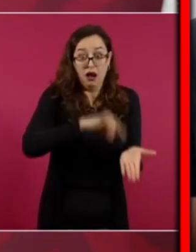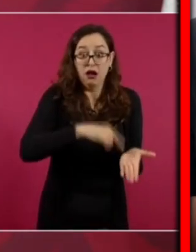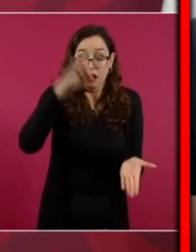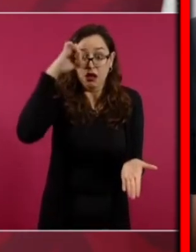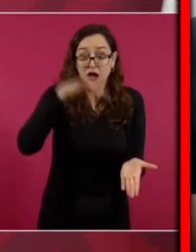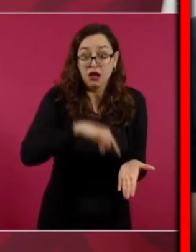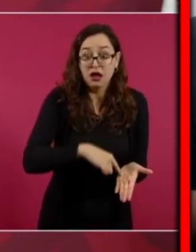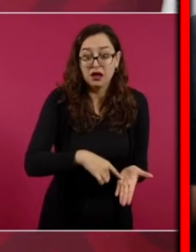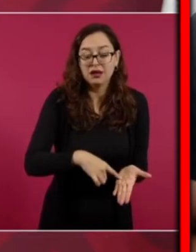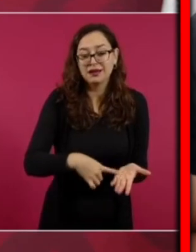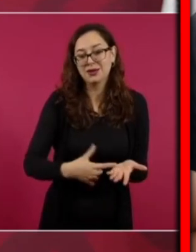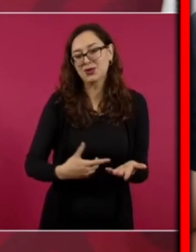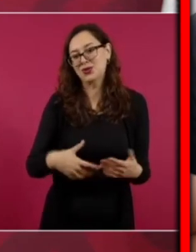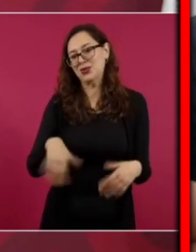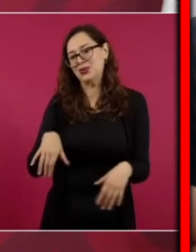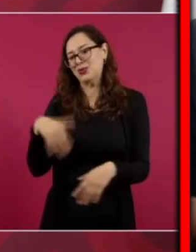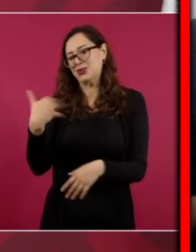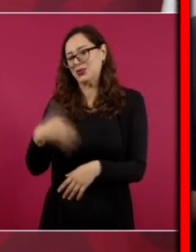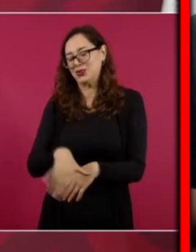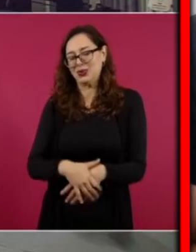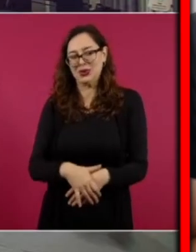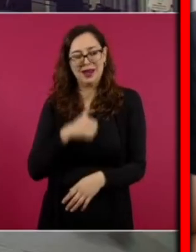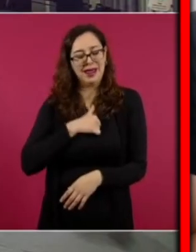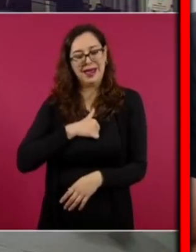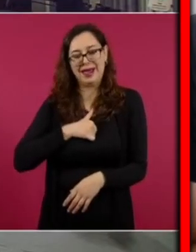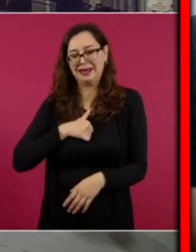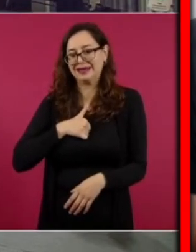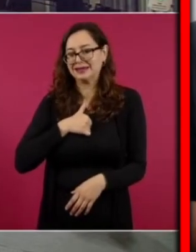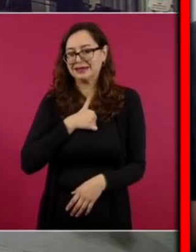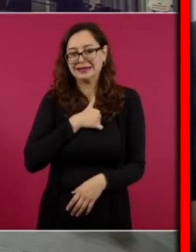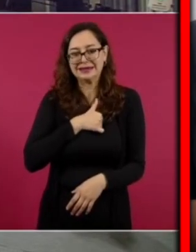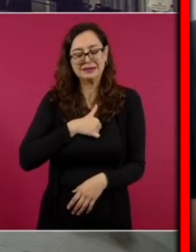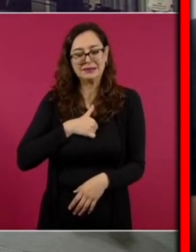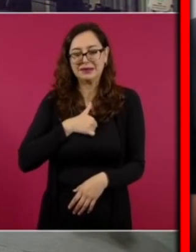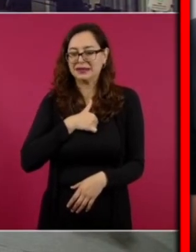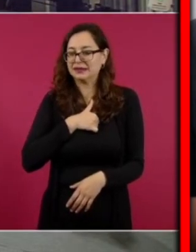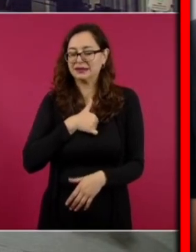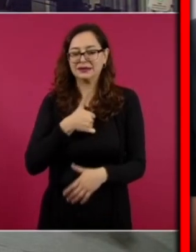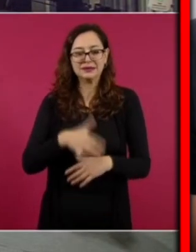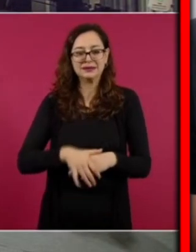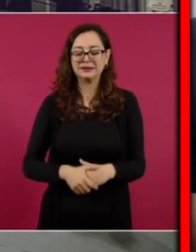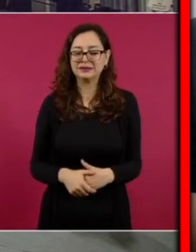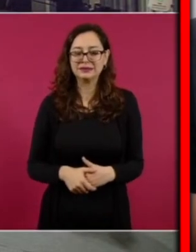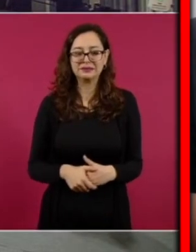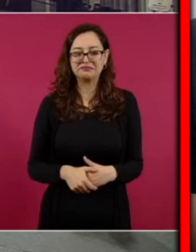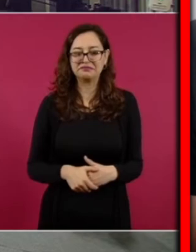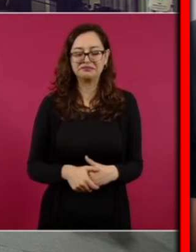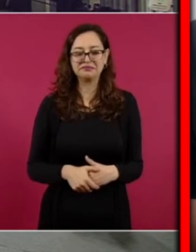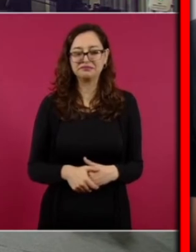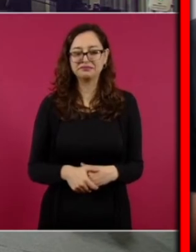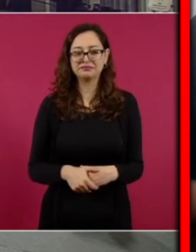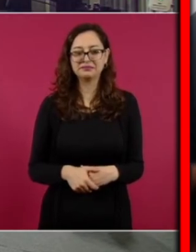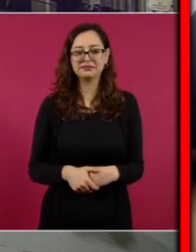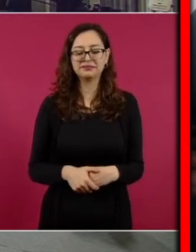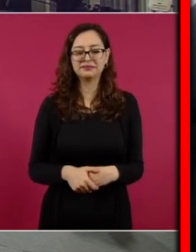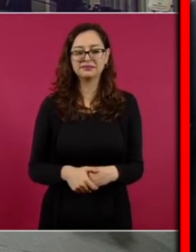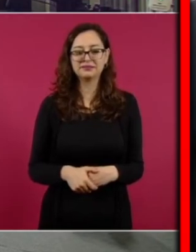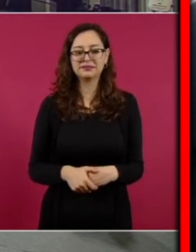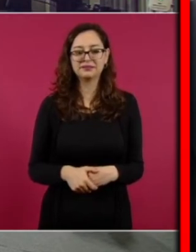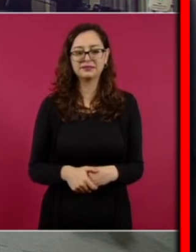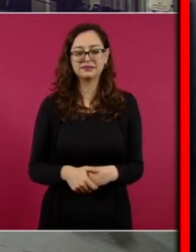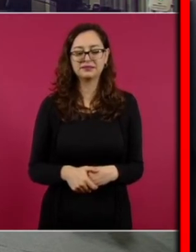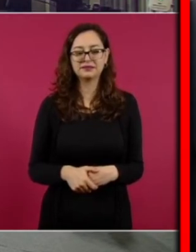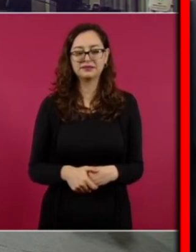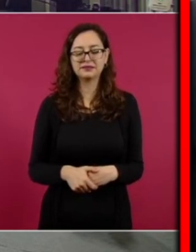campanita de notificaciones y que nos regalen un like para que le lleguemos a más personas con toda esta información